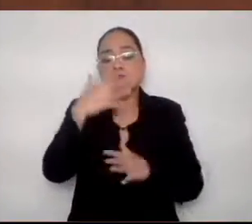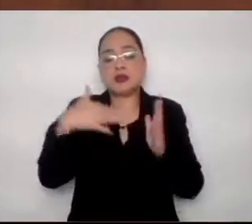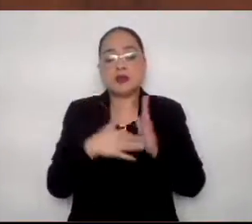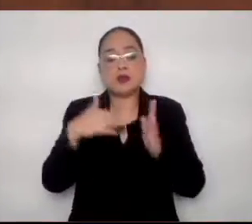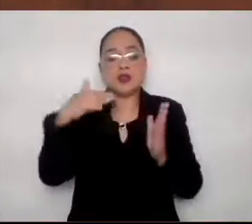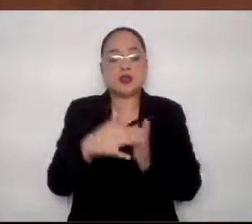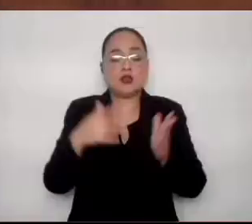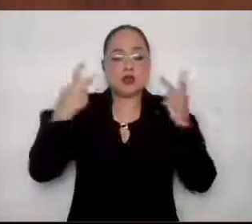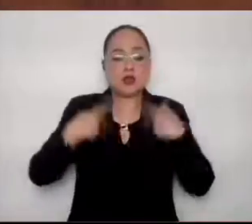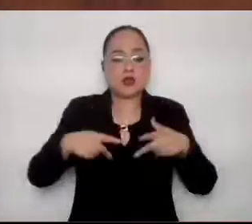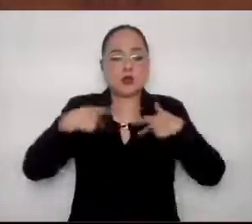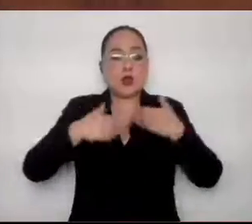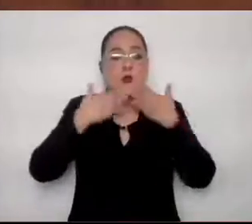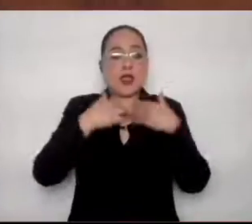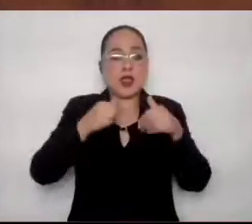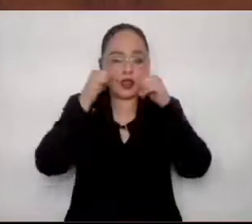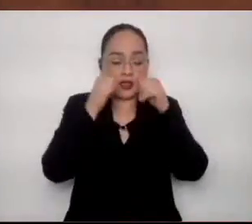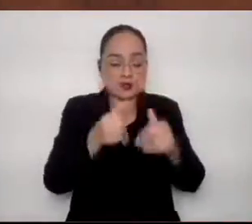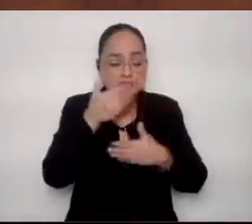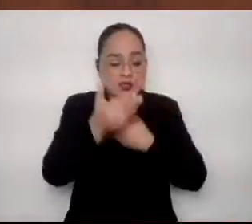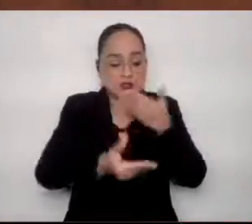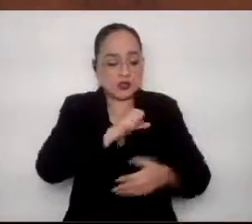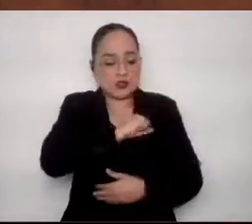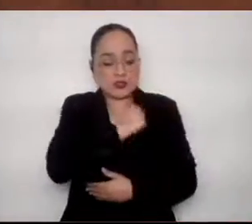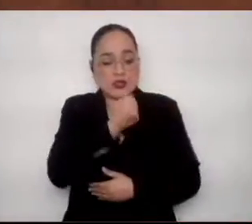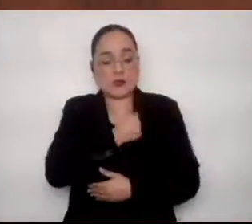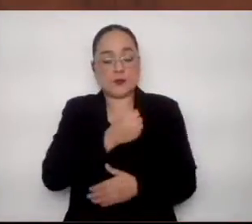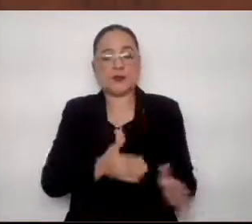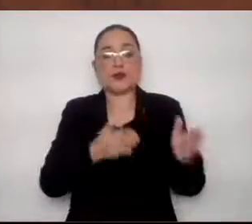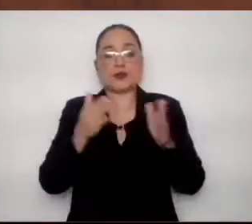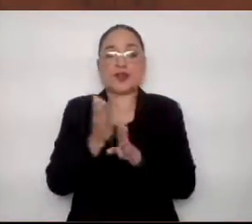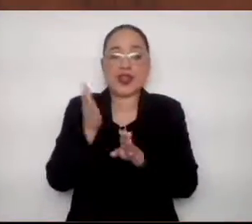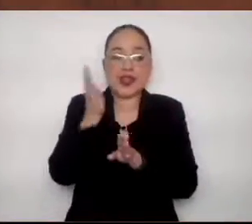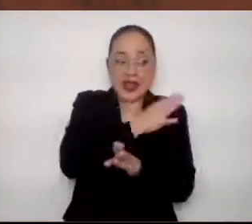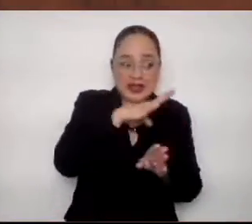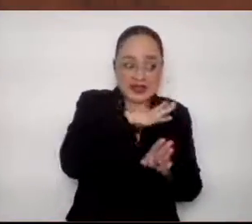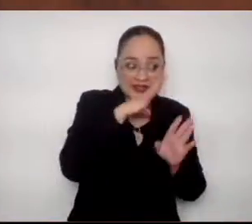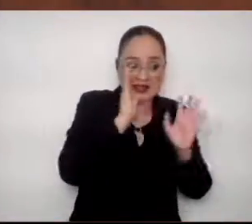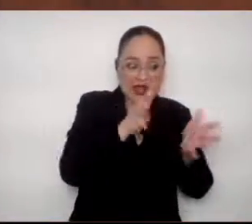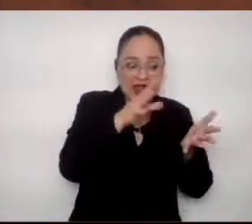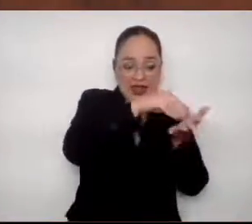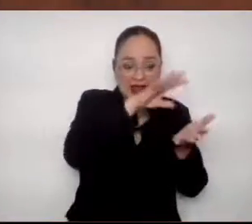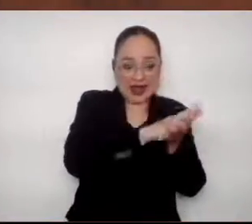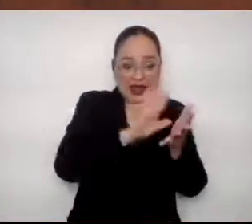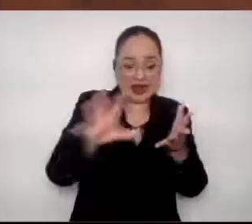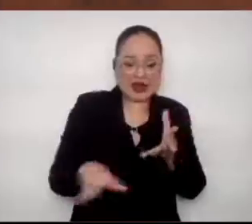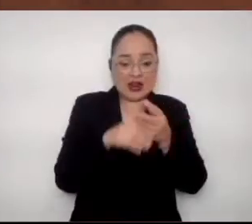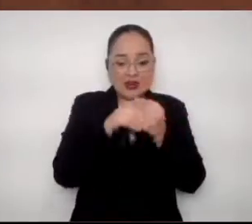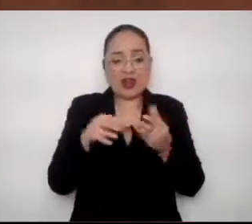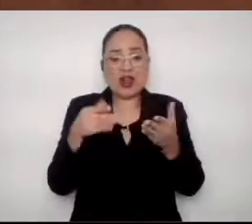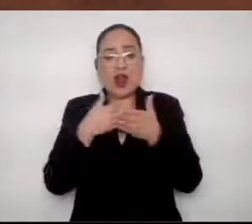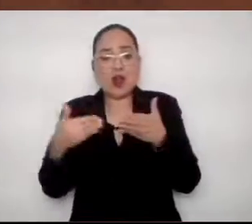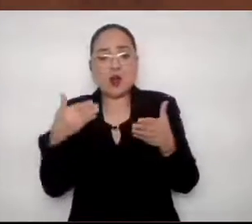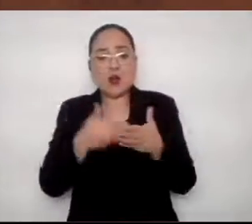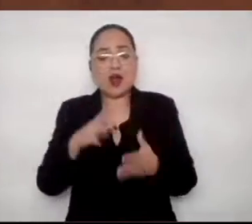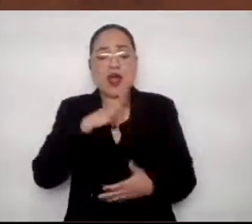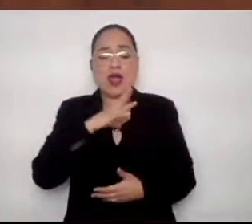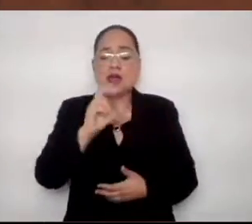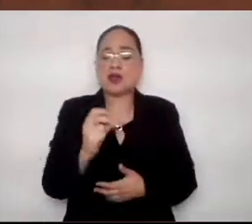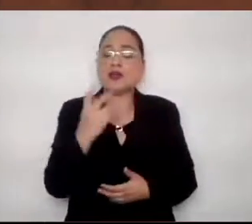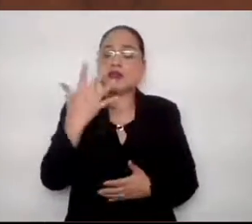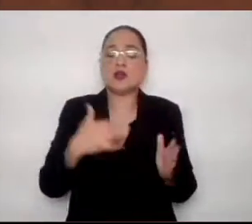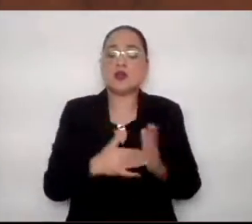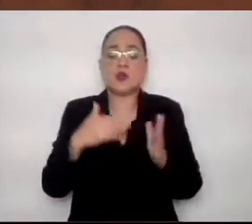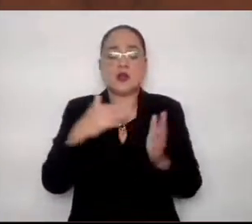protección de los servicios de salud, sumados a los ya anteriormente registrados quiere decir que hoy existen 35 millones de